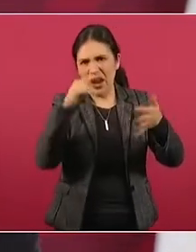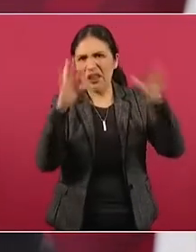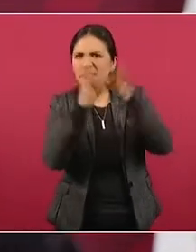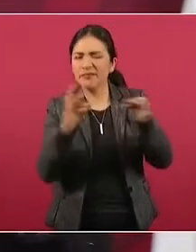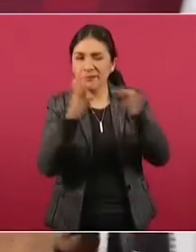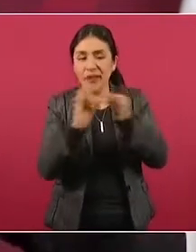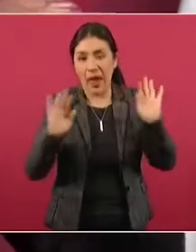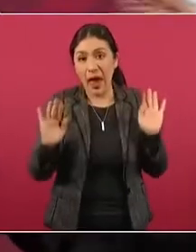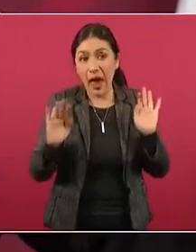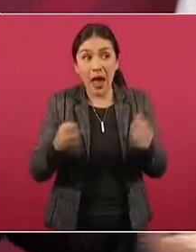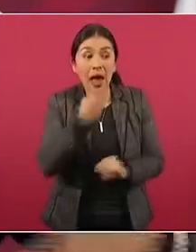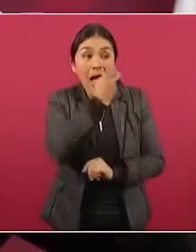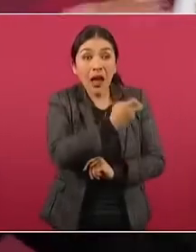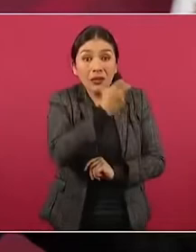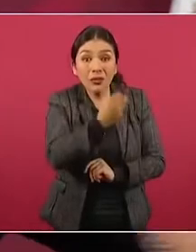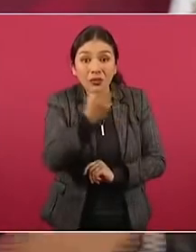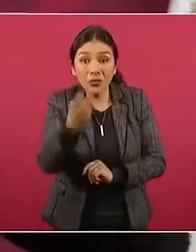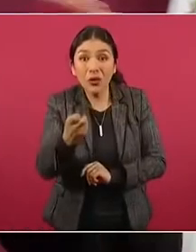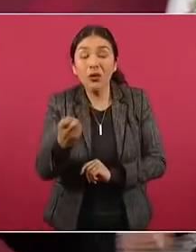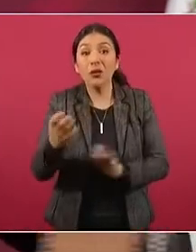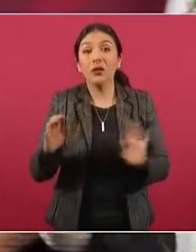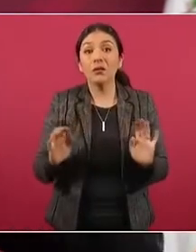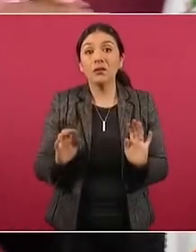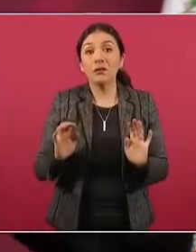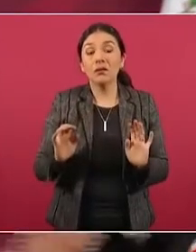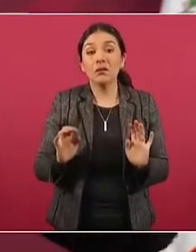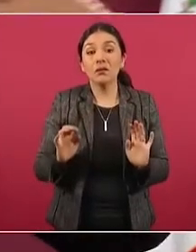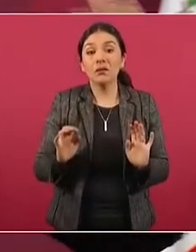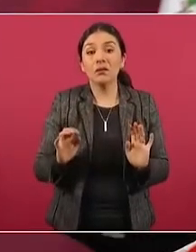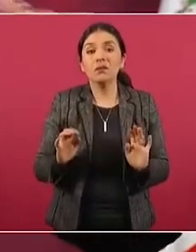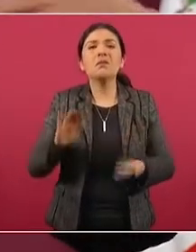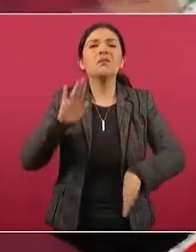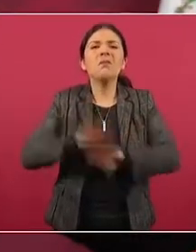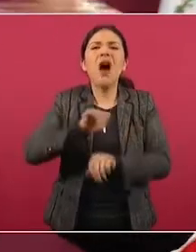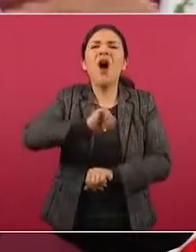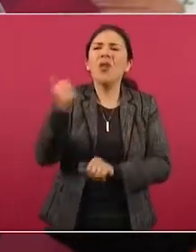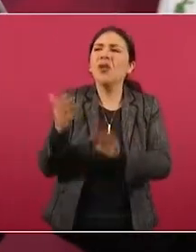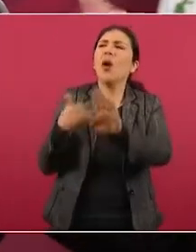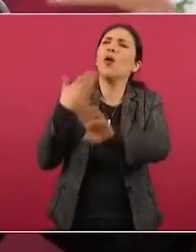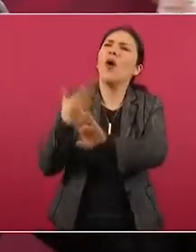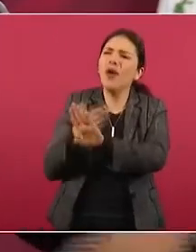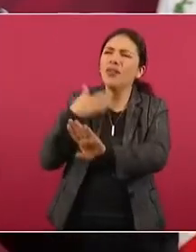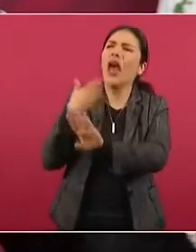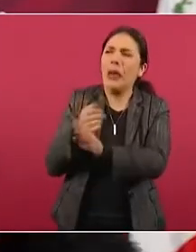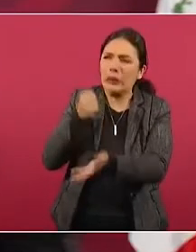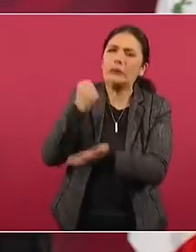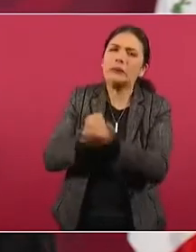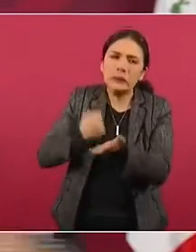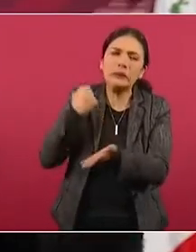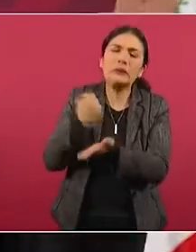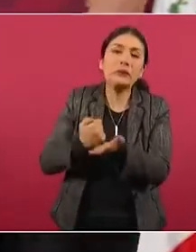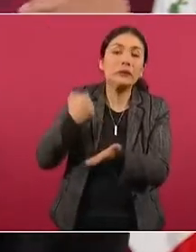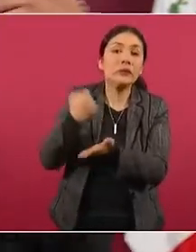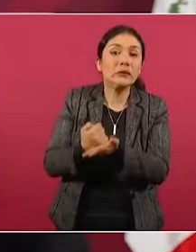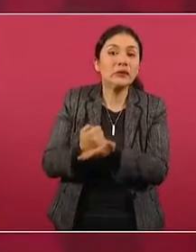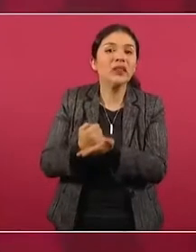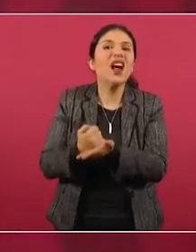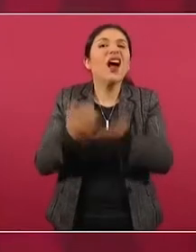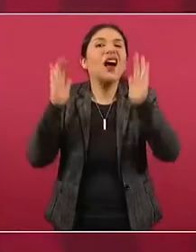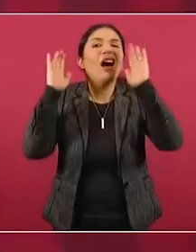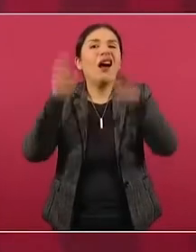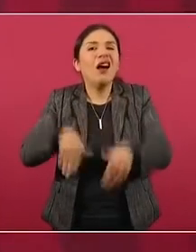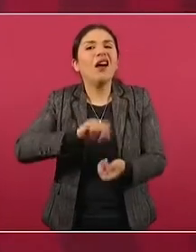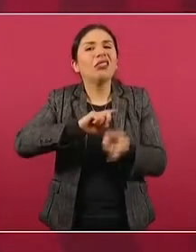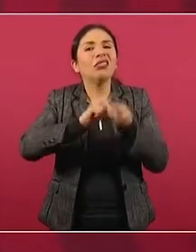pues esos que están dale y dale y dale y dale, pues cansan